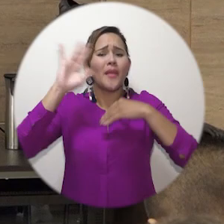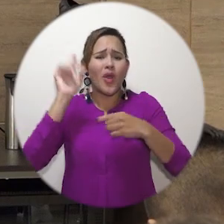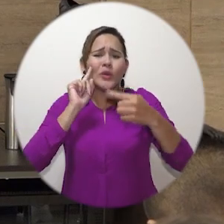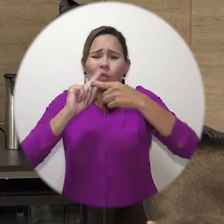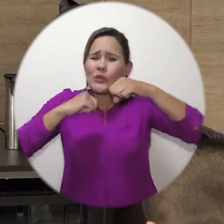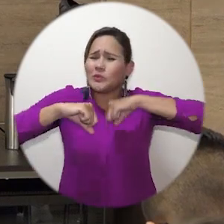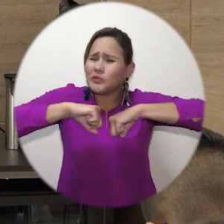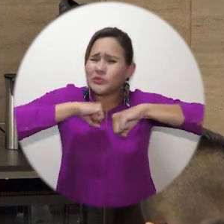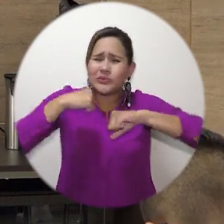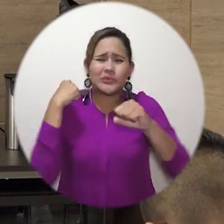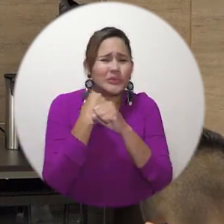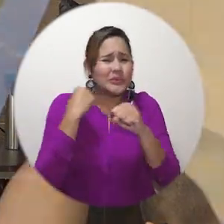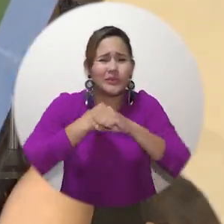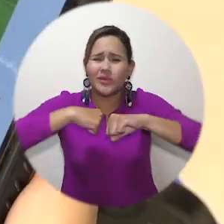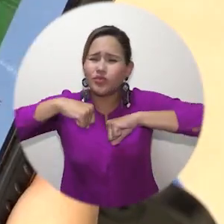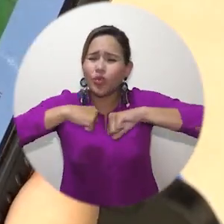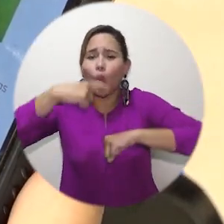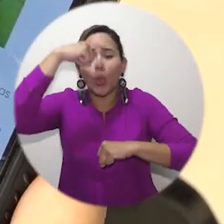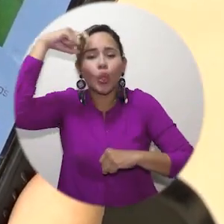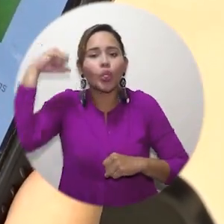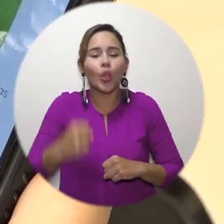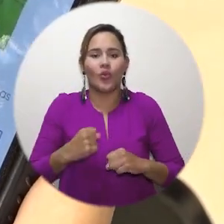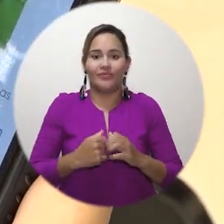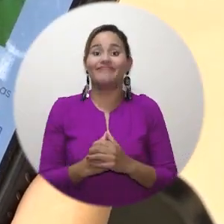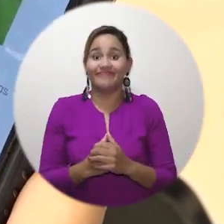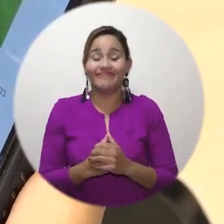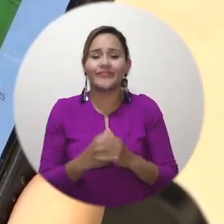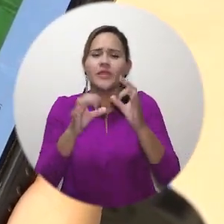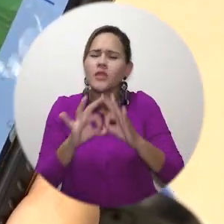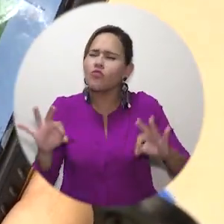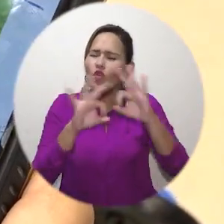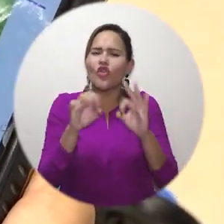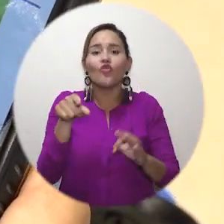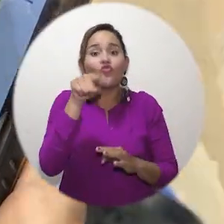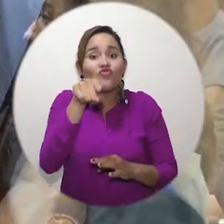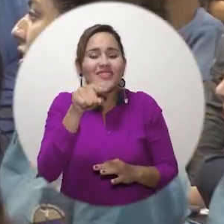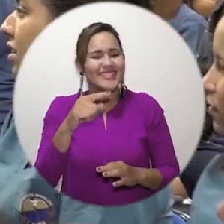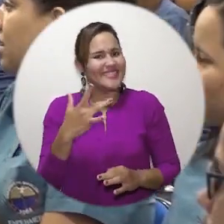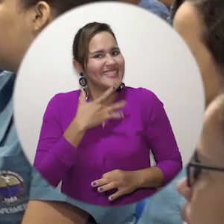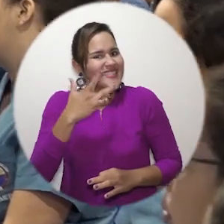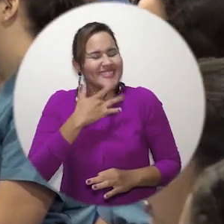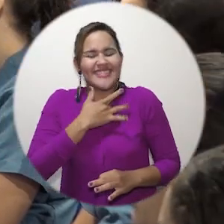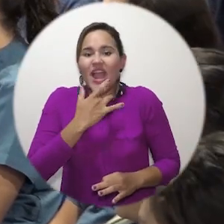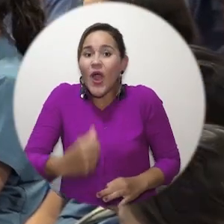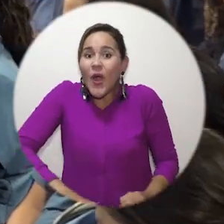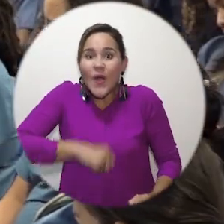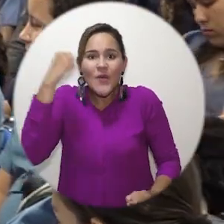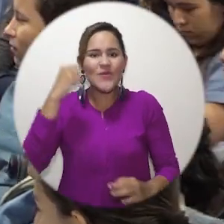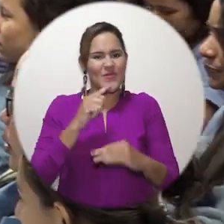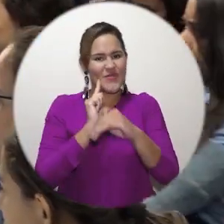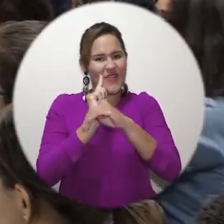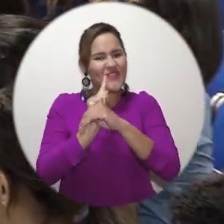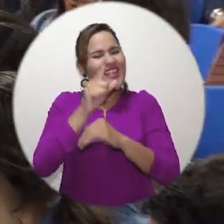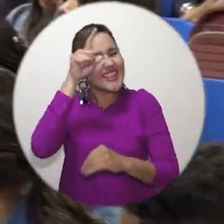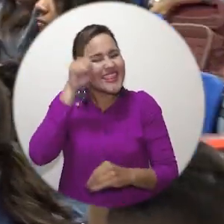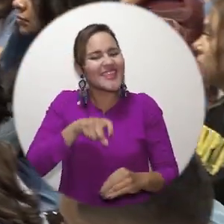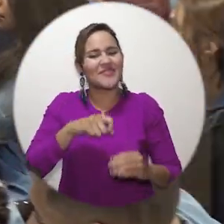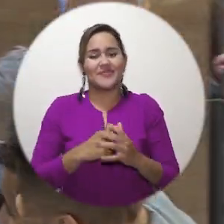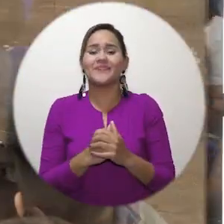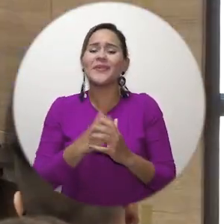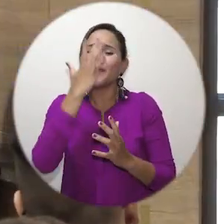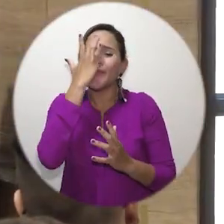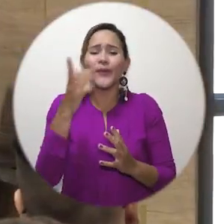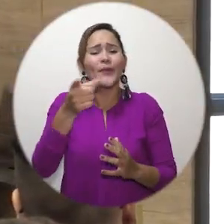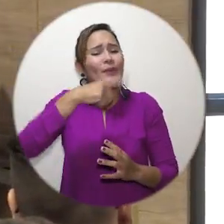antes y que van a seguir estando después. Yo sí quiero que ustedes sean conscientes de eso y se sientan orgullosos de su facultad, lo que están haciendo aquí,